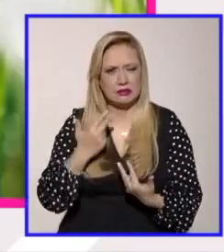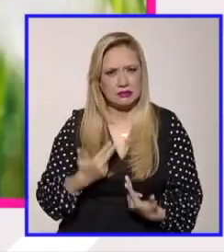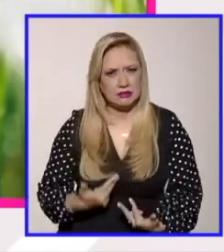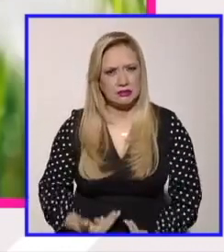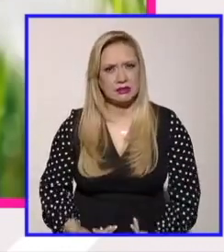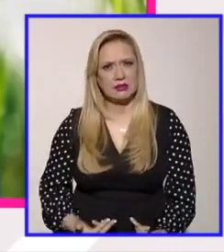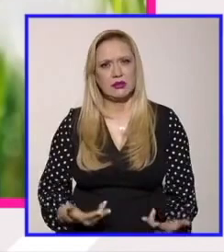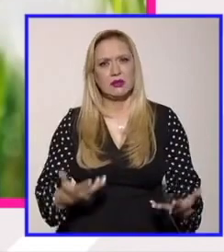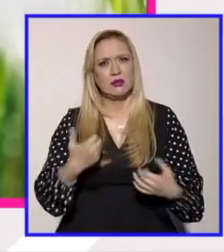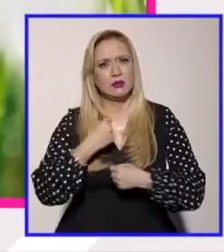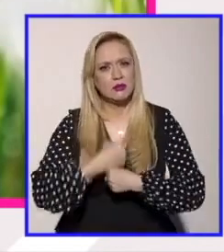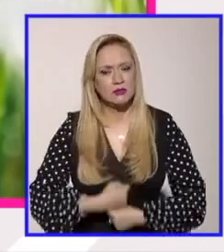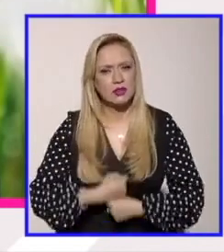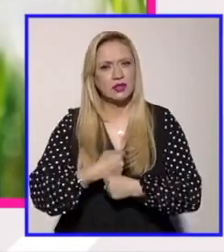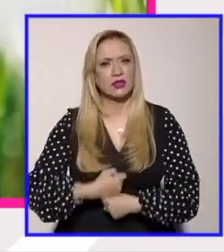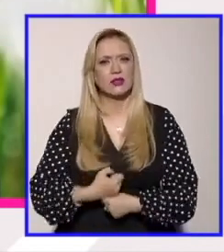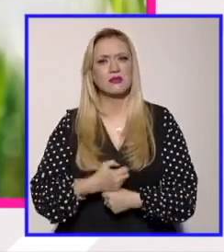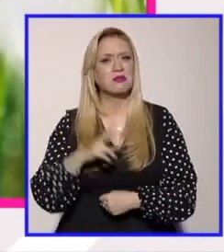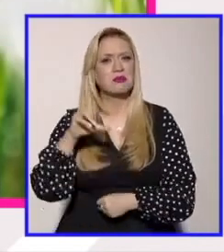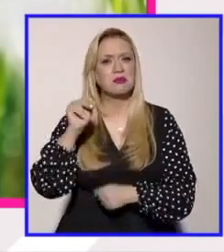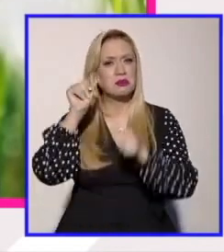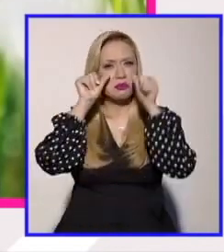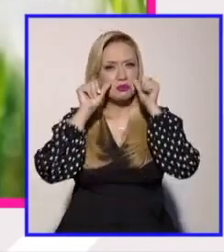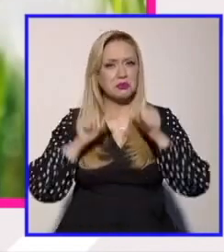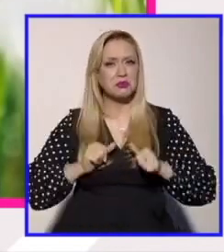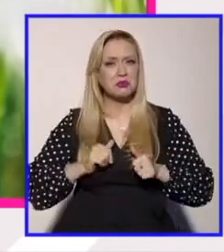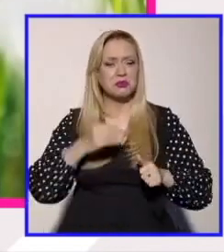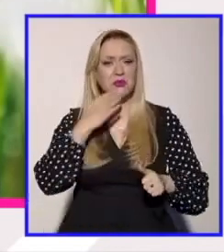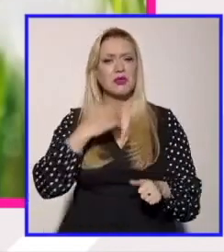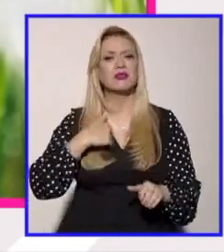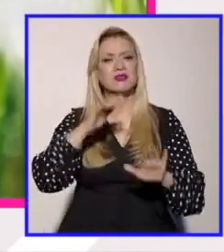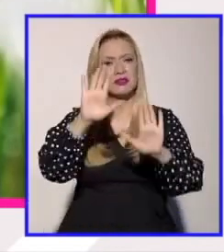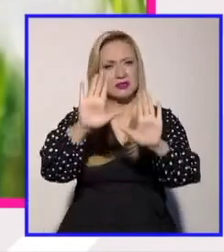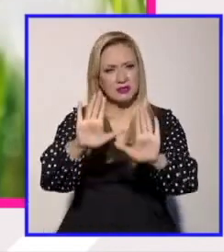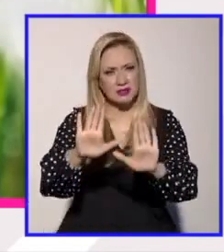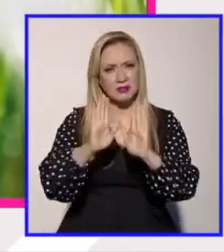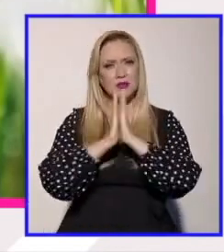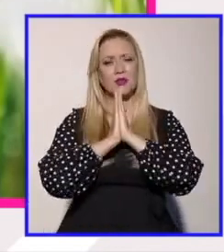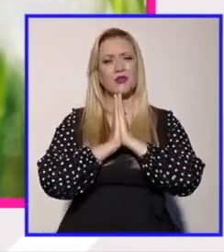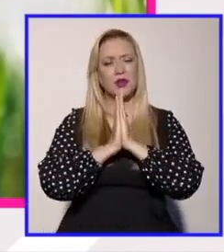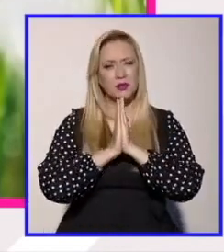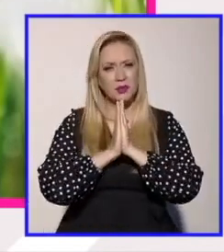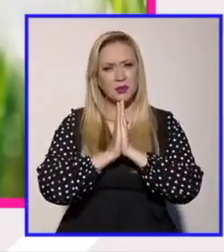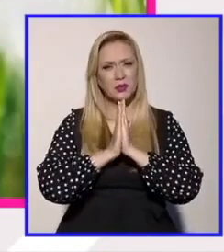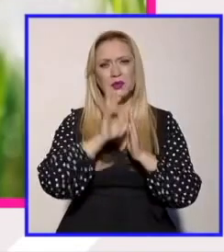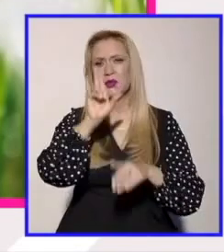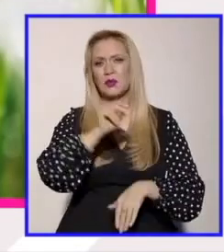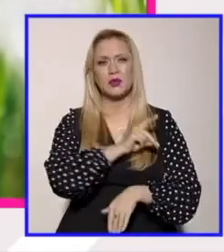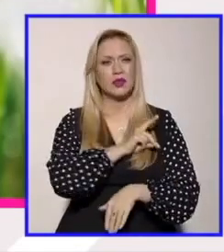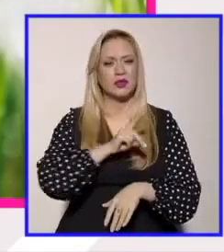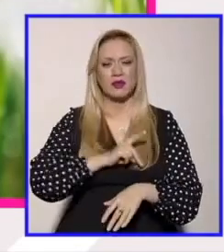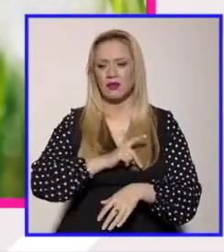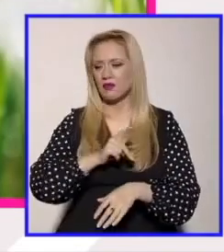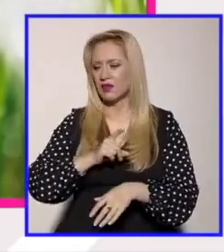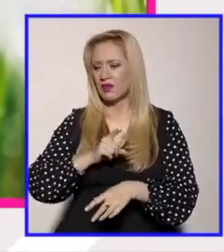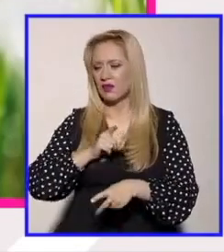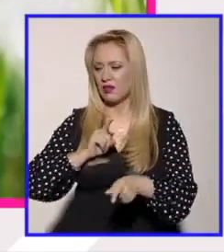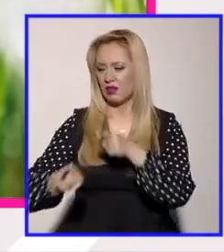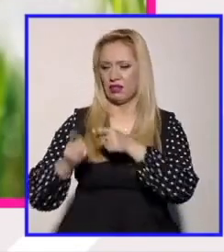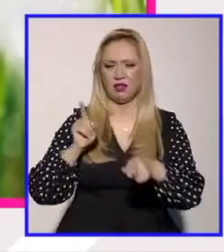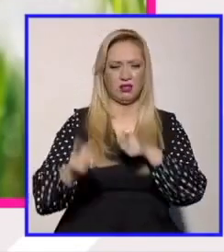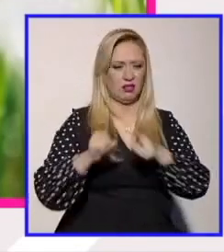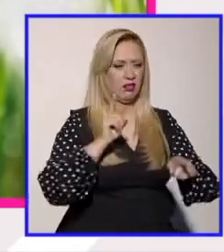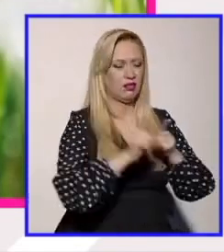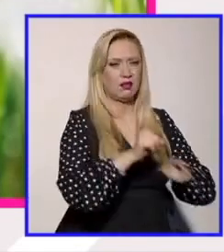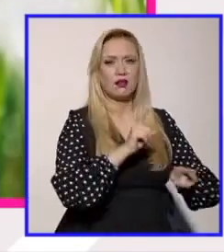dolorosas yo siempre invito a que resistamos la tentación de deshumanizarnos mutuamente yo creo que tenemos pugnas